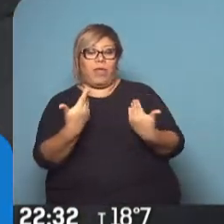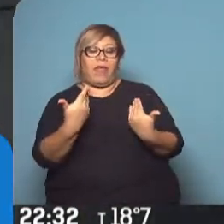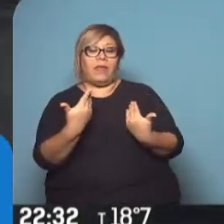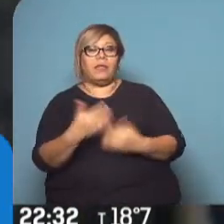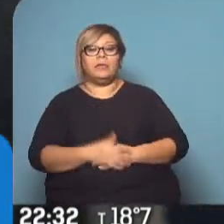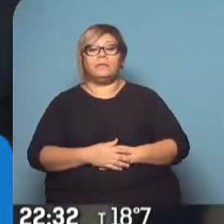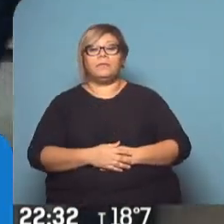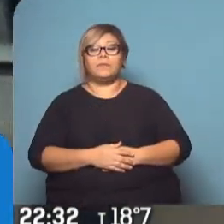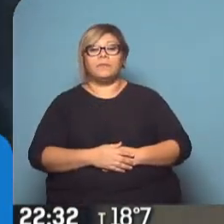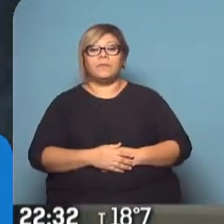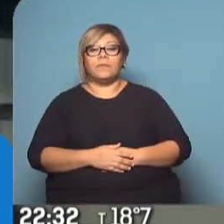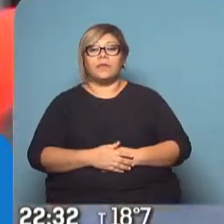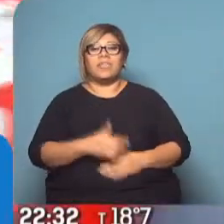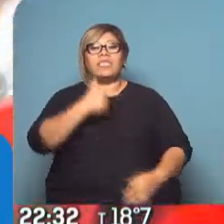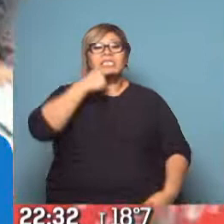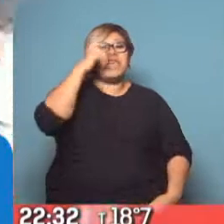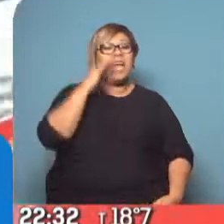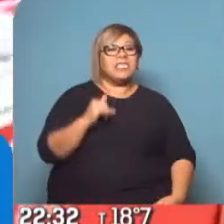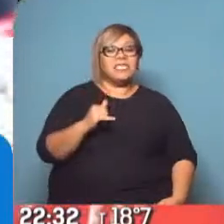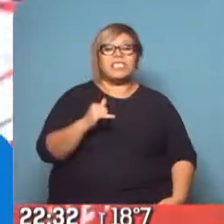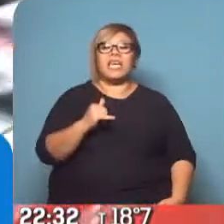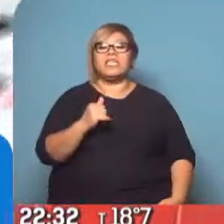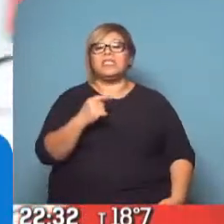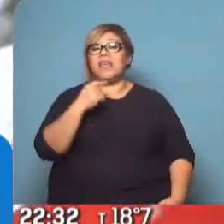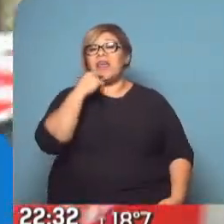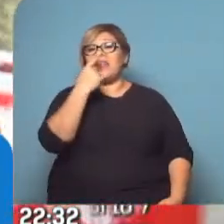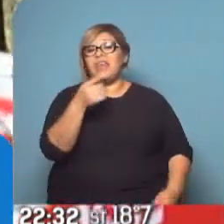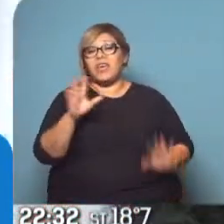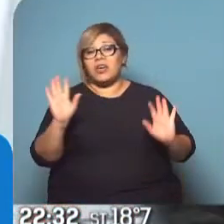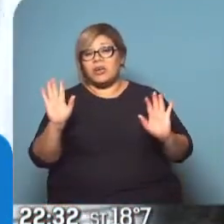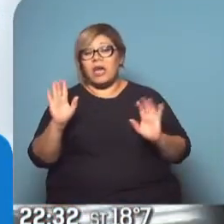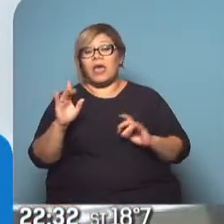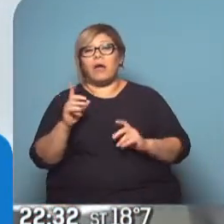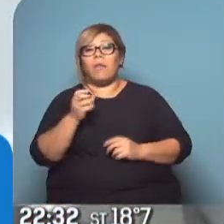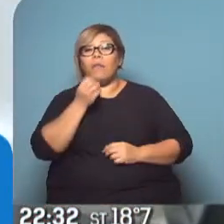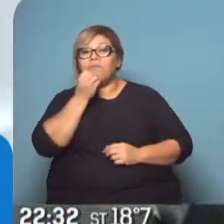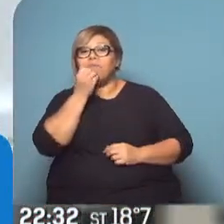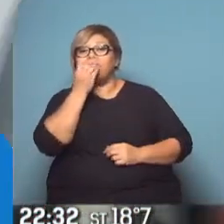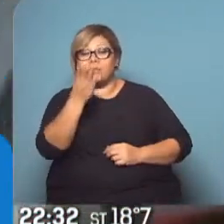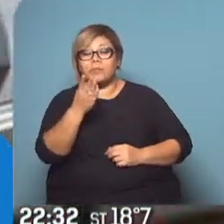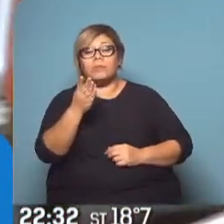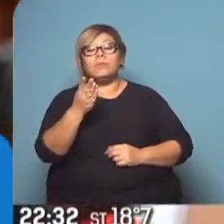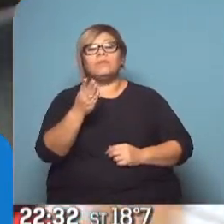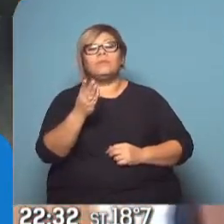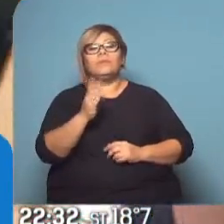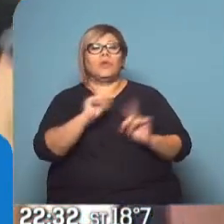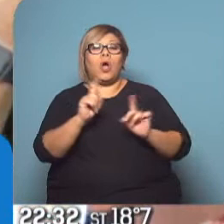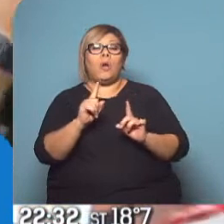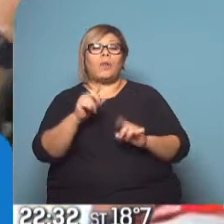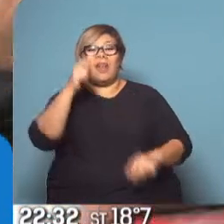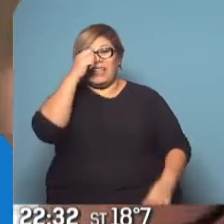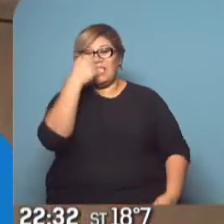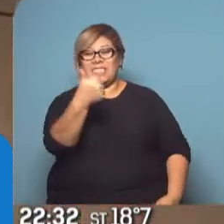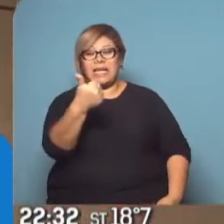revelar sus preferencias de pactos y alianzas antes de las elecciones europeas y municipales, que se celebrarán el 26 de mayo, Sánchez